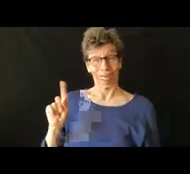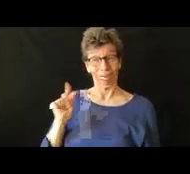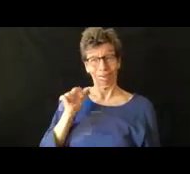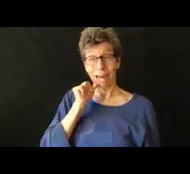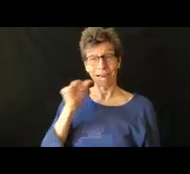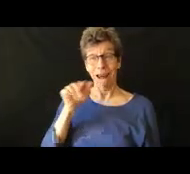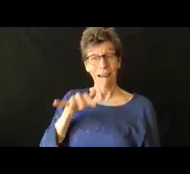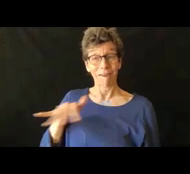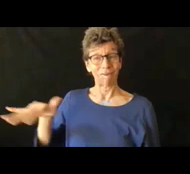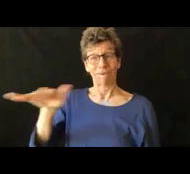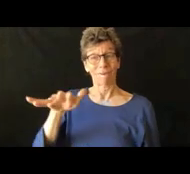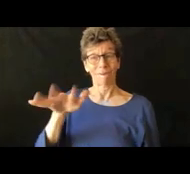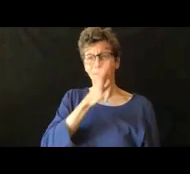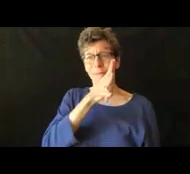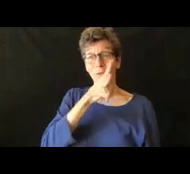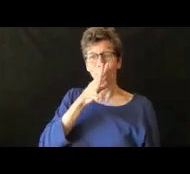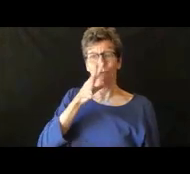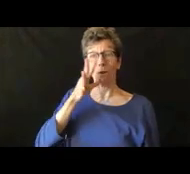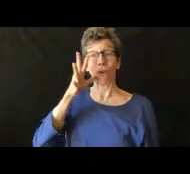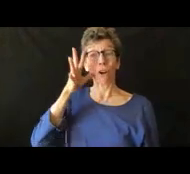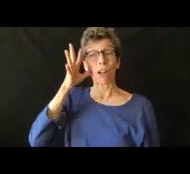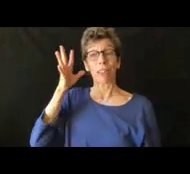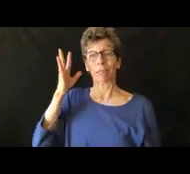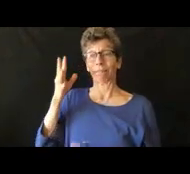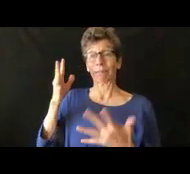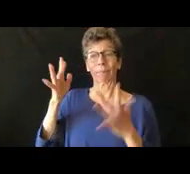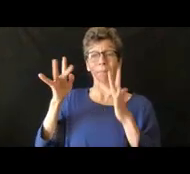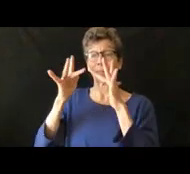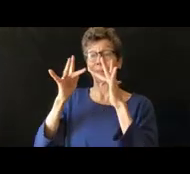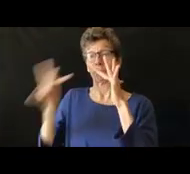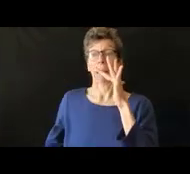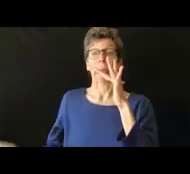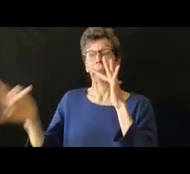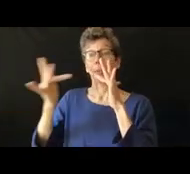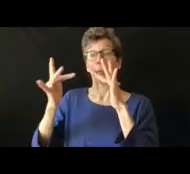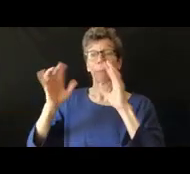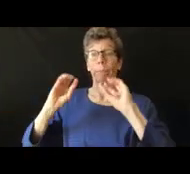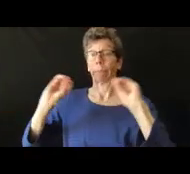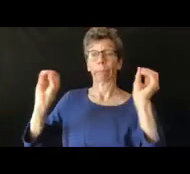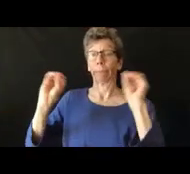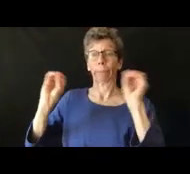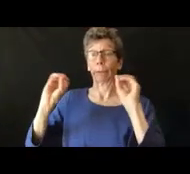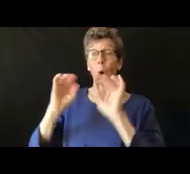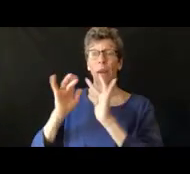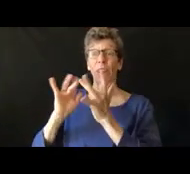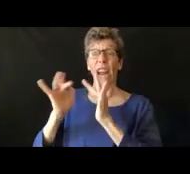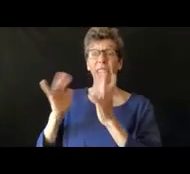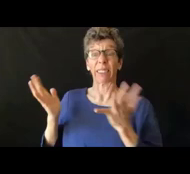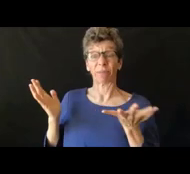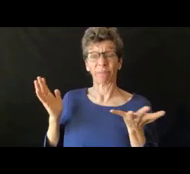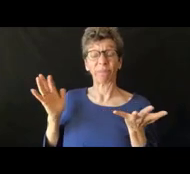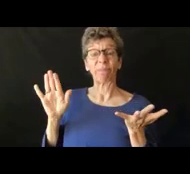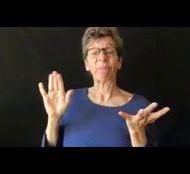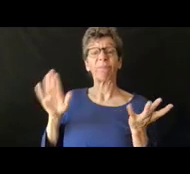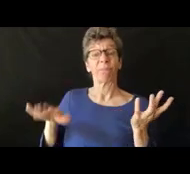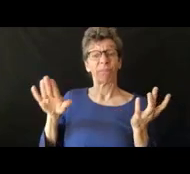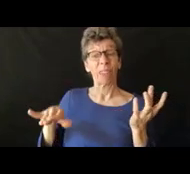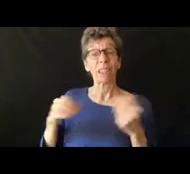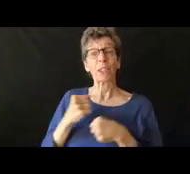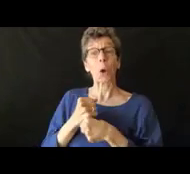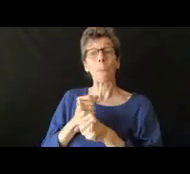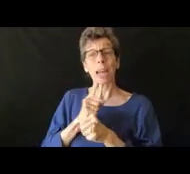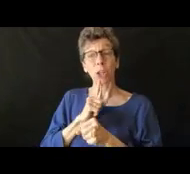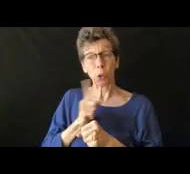puede ese no es el caso entonces hay que asegurarse de que las reuniones de IEP ocurren en una manera en que